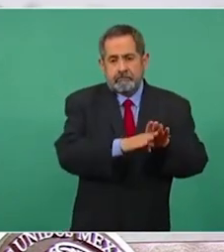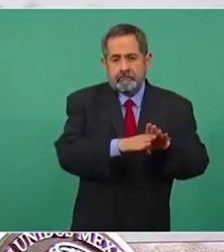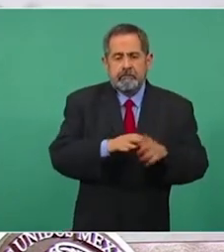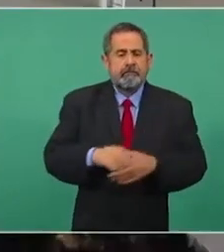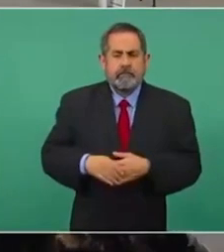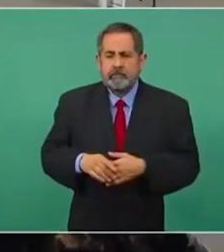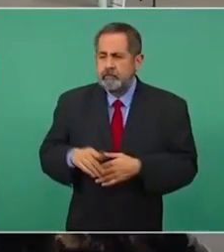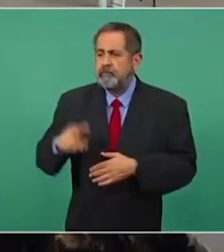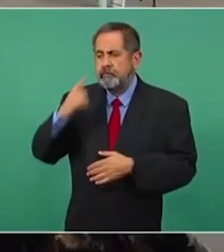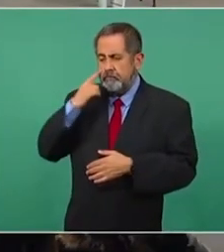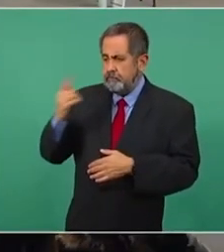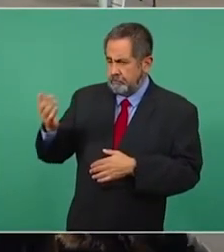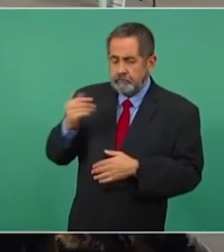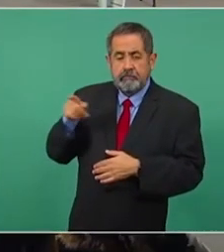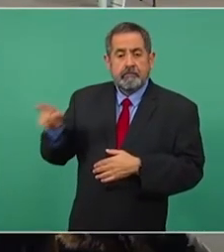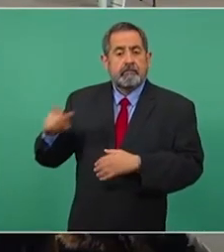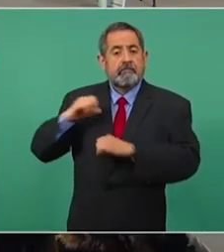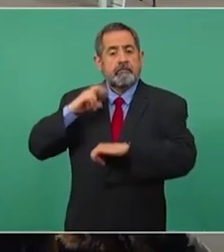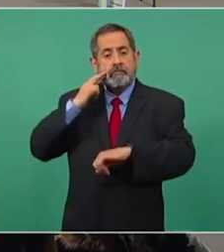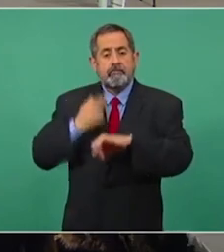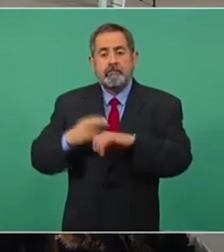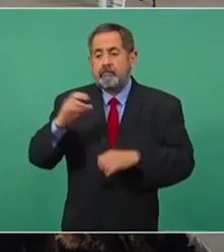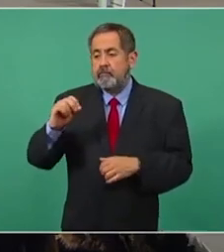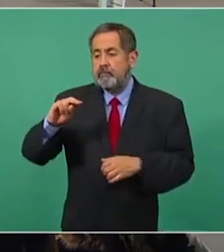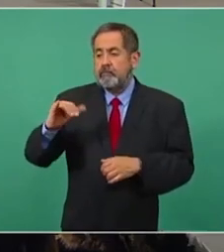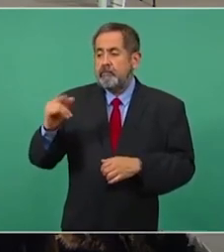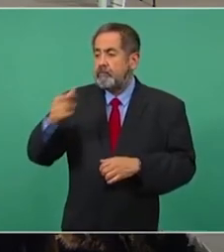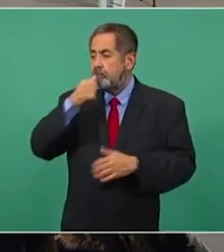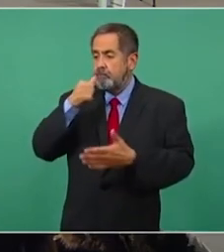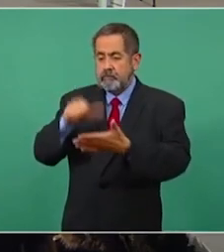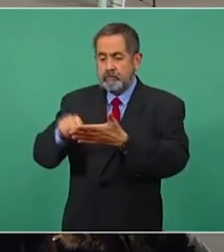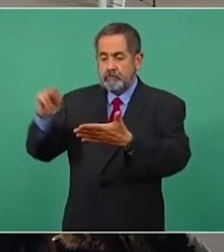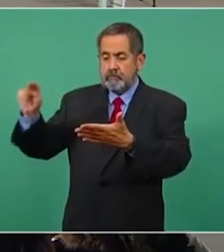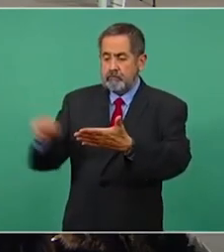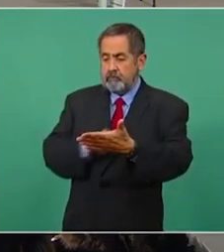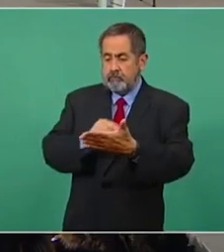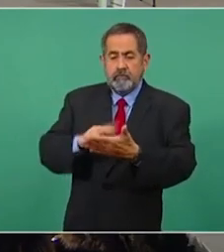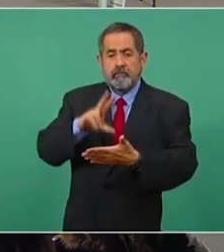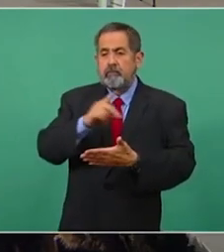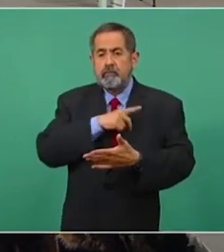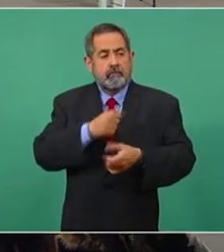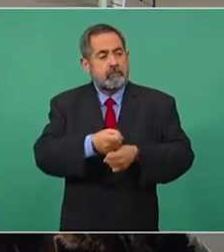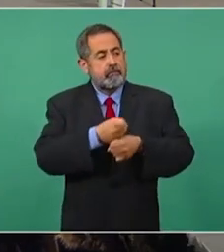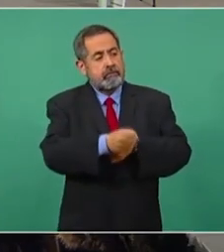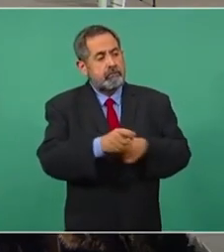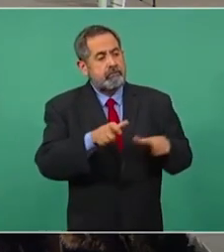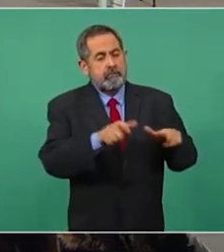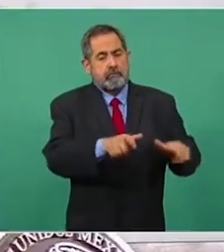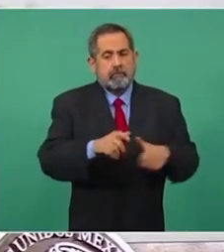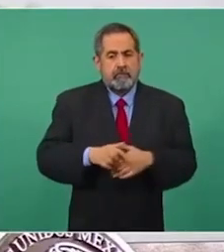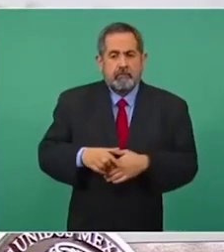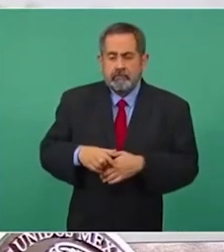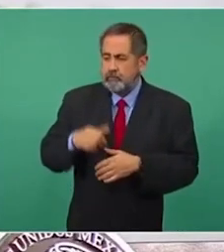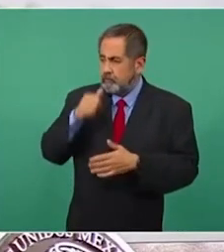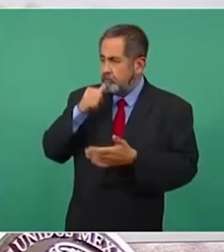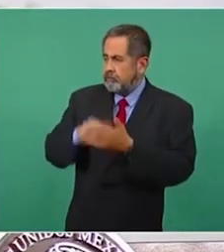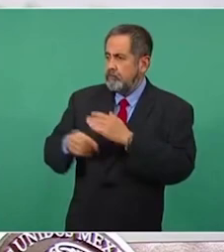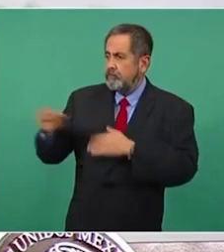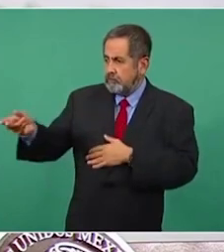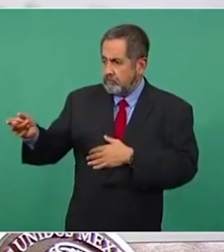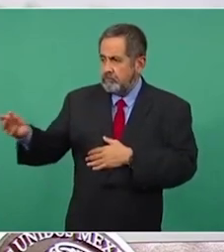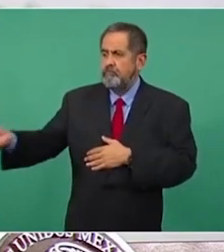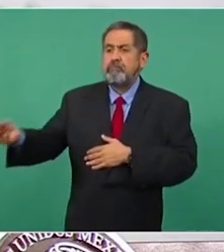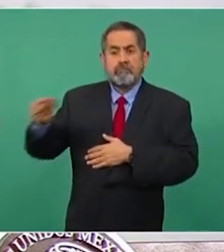como condición que la titular del Conacyt firmara una carta de no represalias que ella les envió firmada